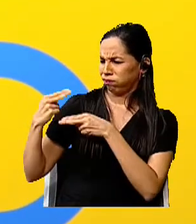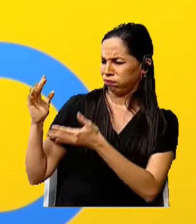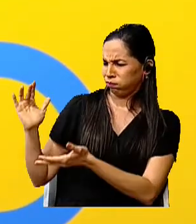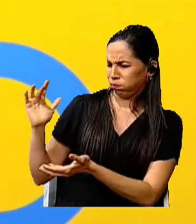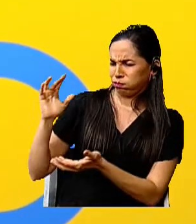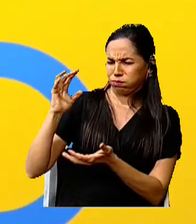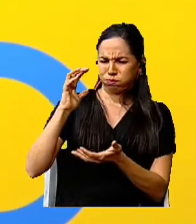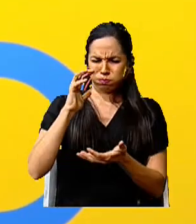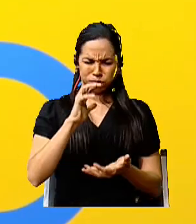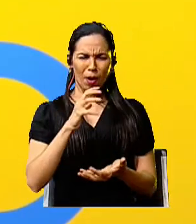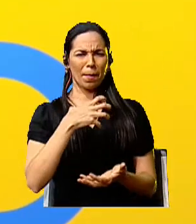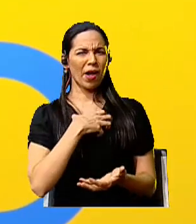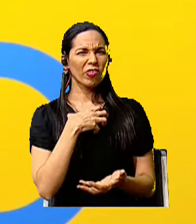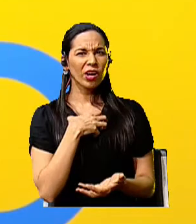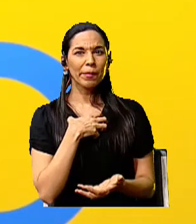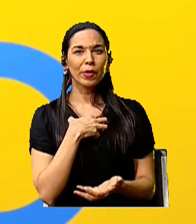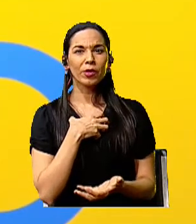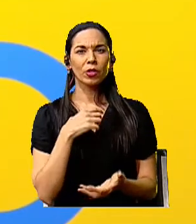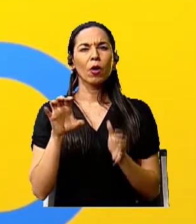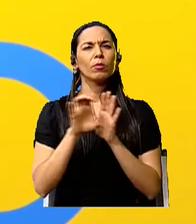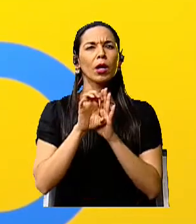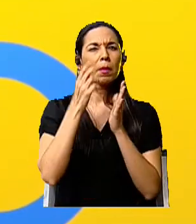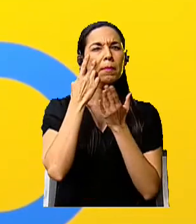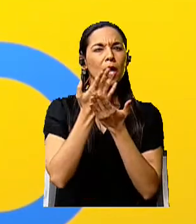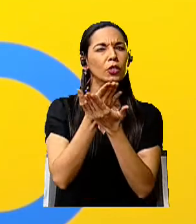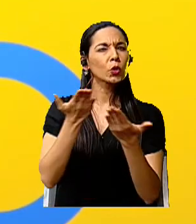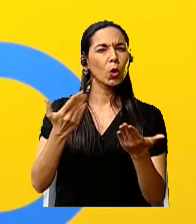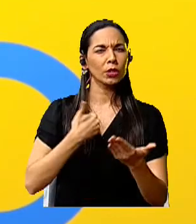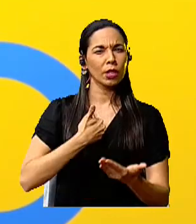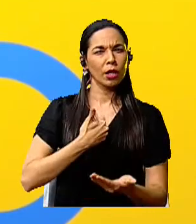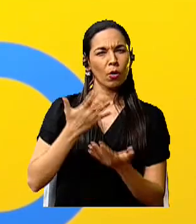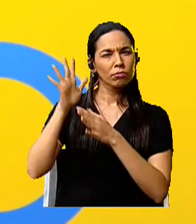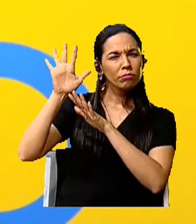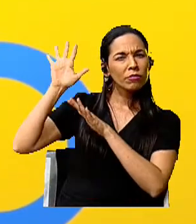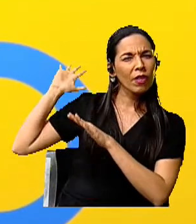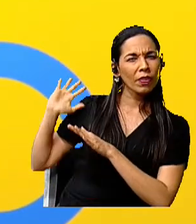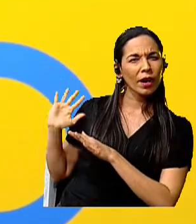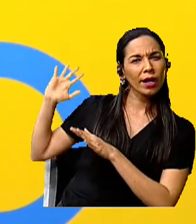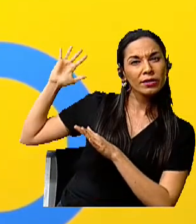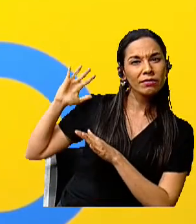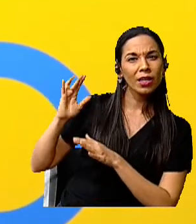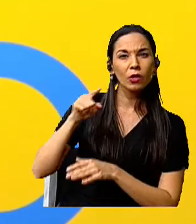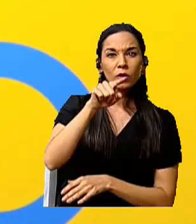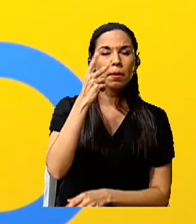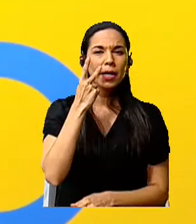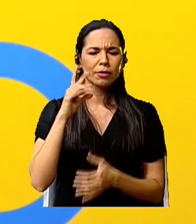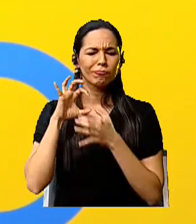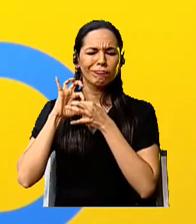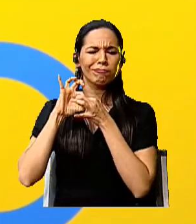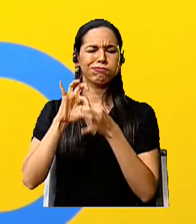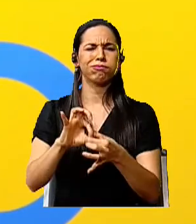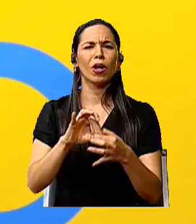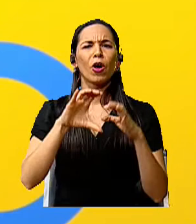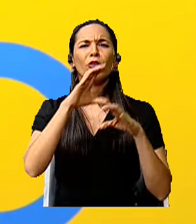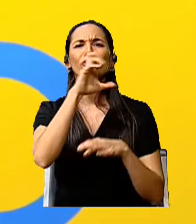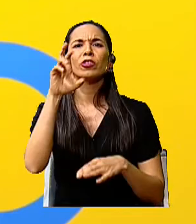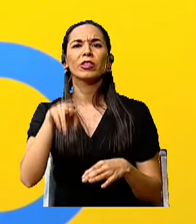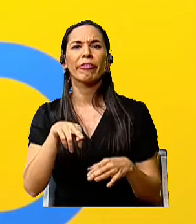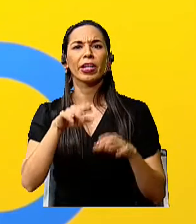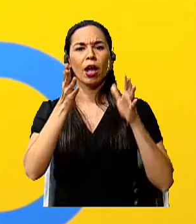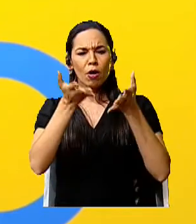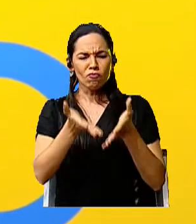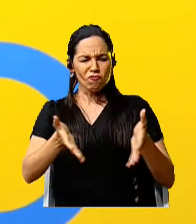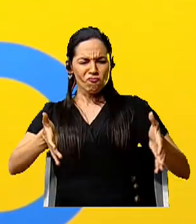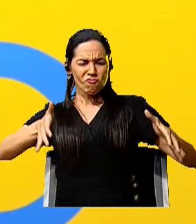vieron todo lo que hay detrás de mí. Tiene que ver con Costa Rica. Esa vasija preciosa que